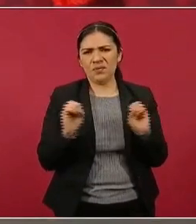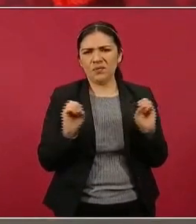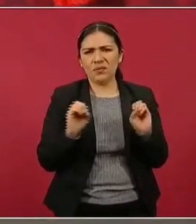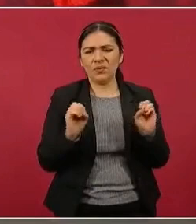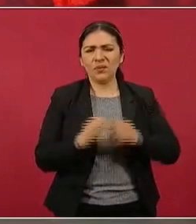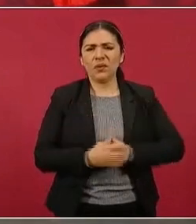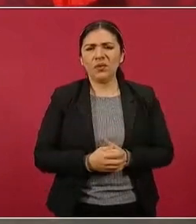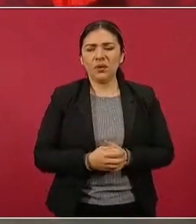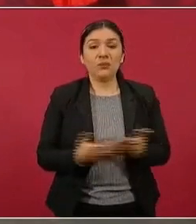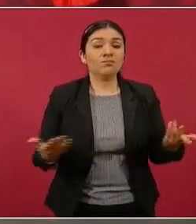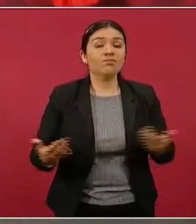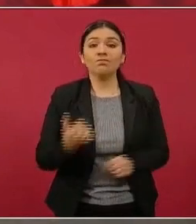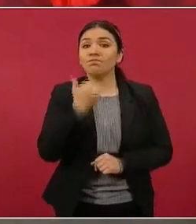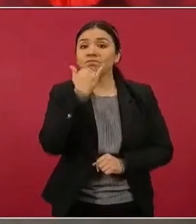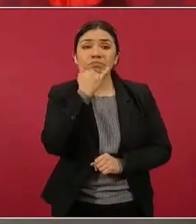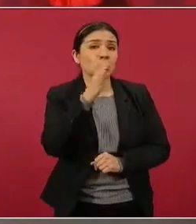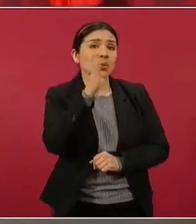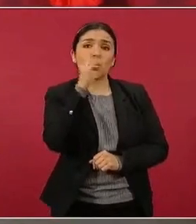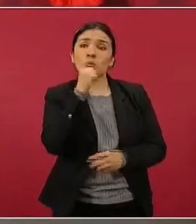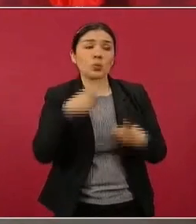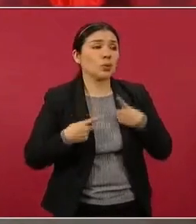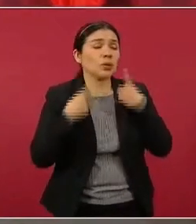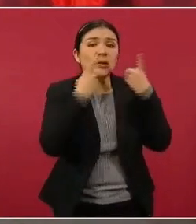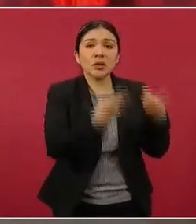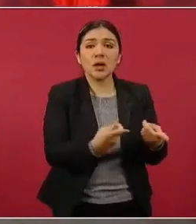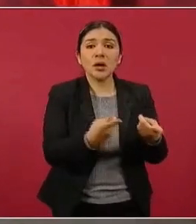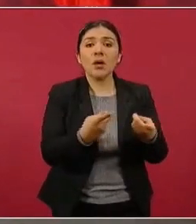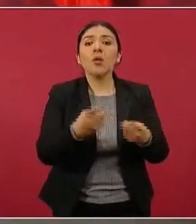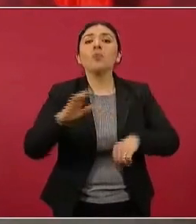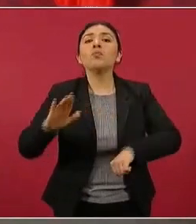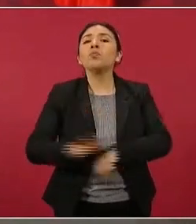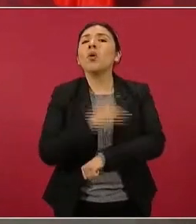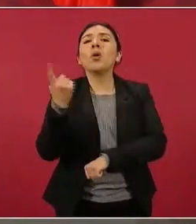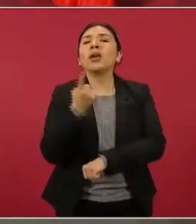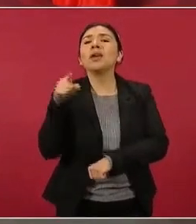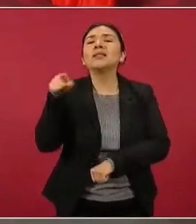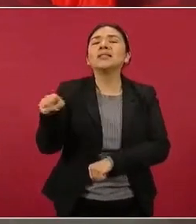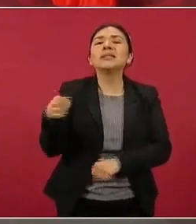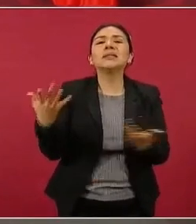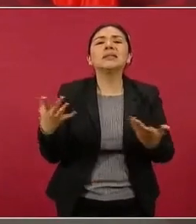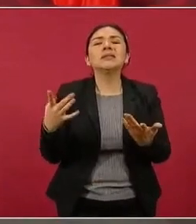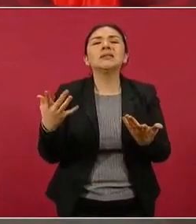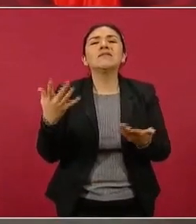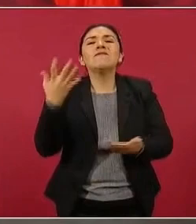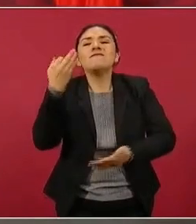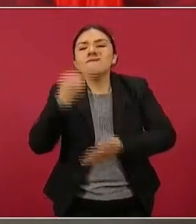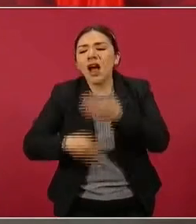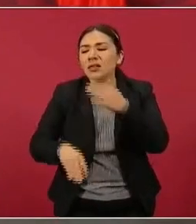y que no lo podía hacer por una cuestión técnica, legal.